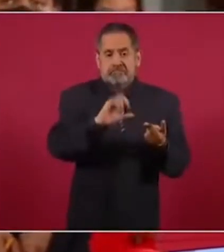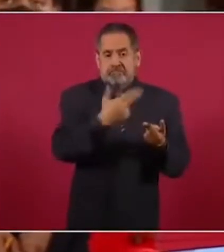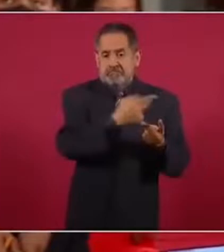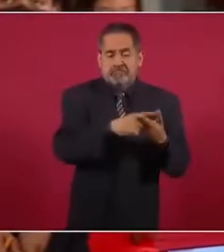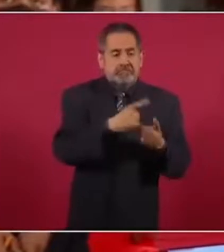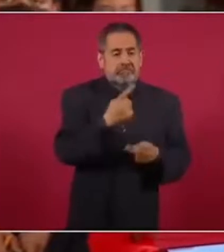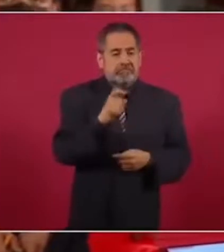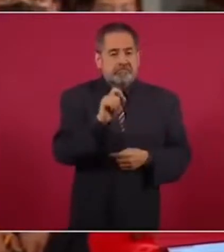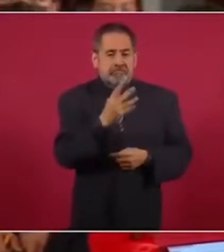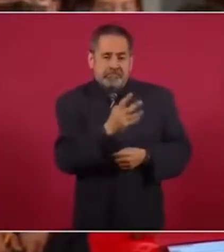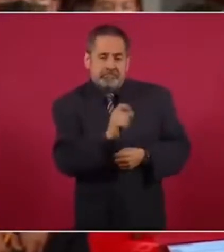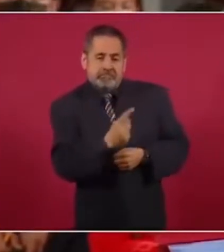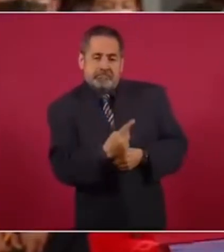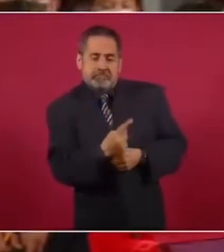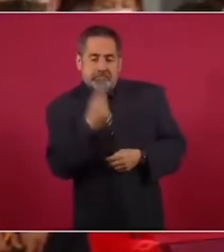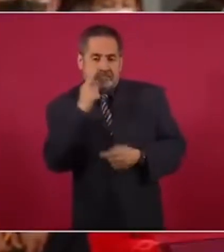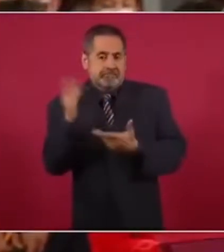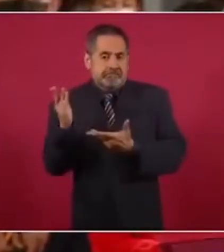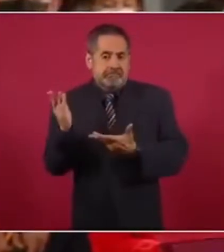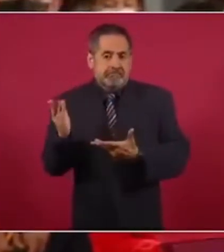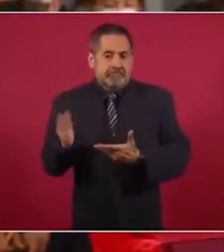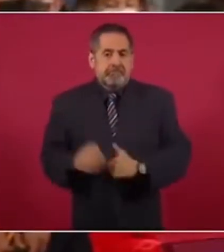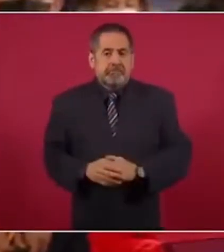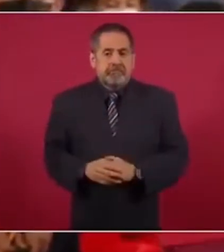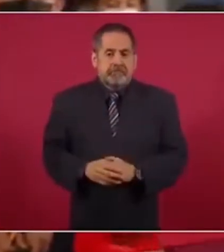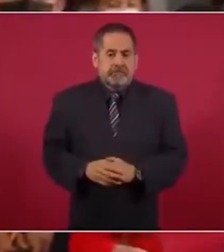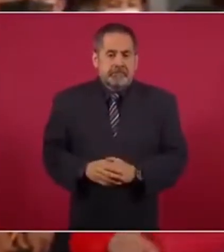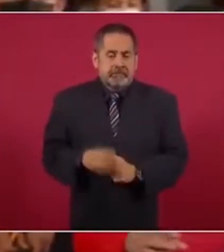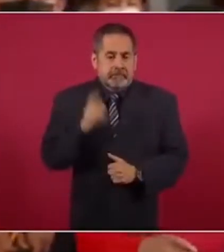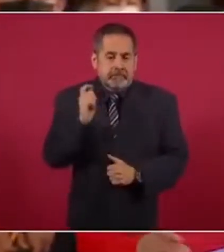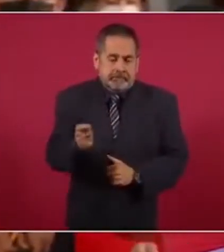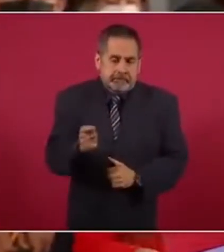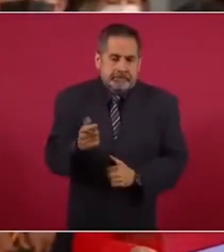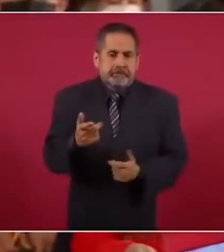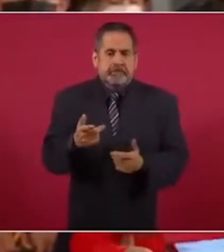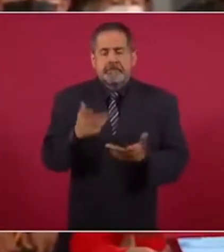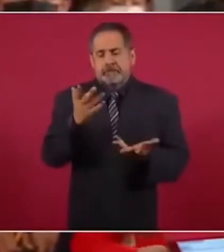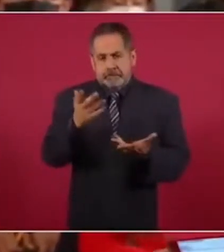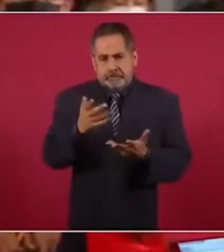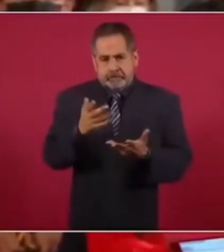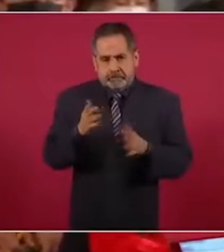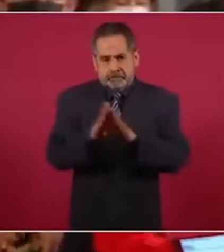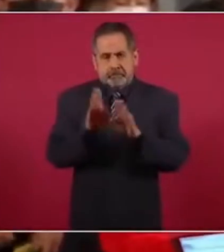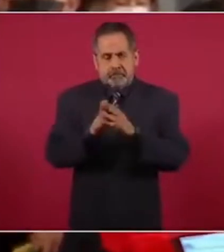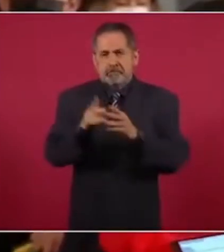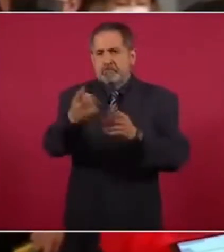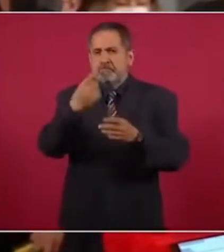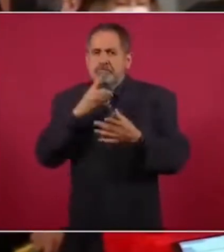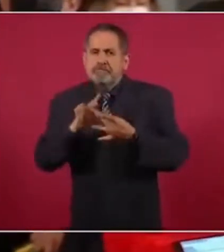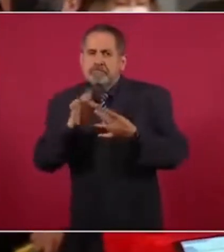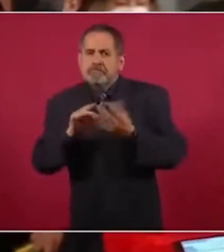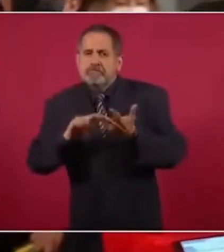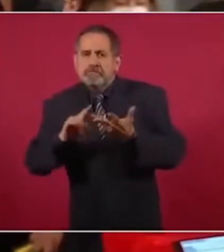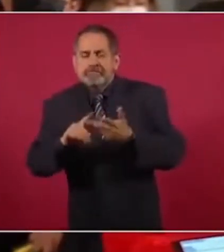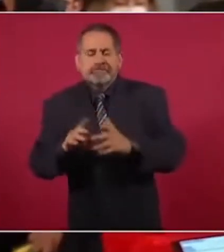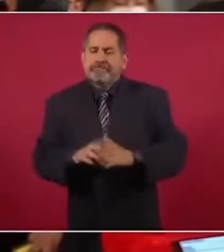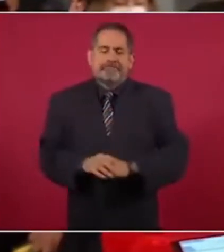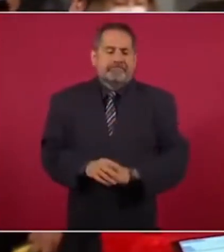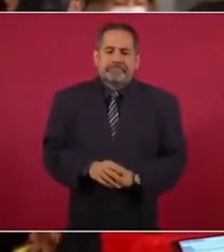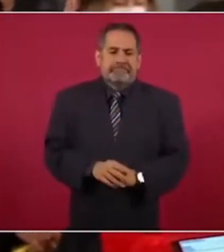los 121 mil de Calderón. Esto es que significa, señor presidente, a pesar de las cifras que nos ha dado, es que